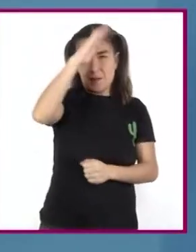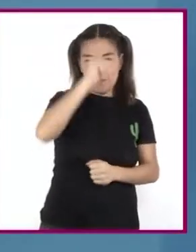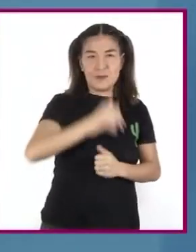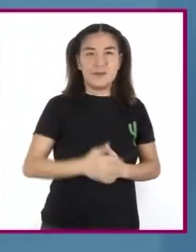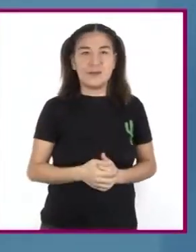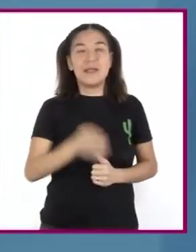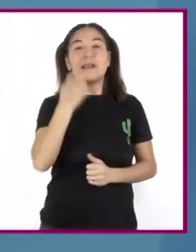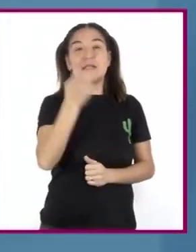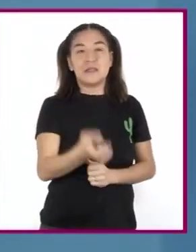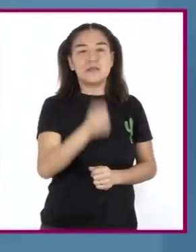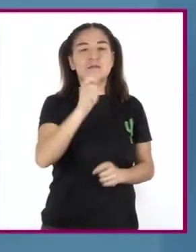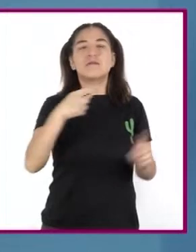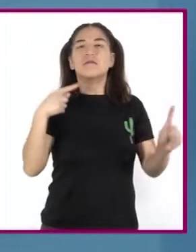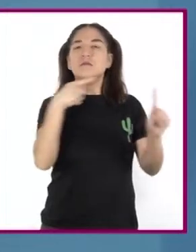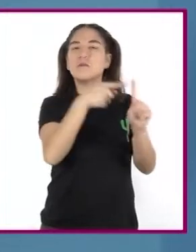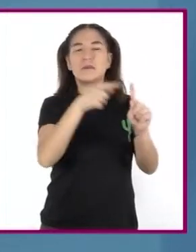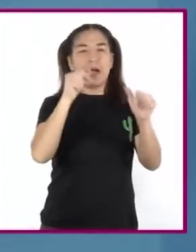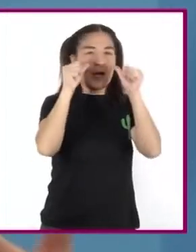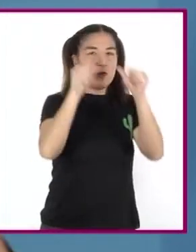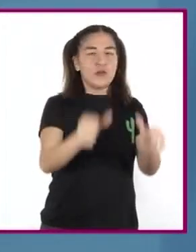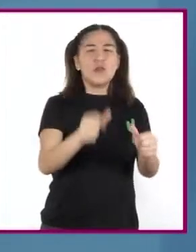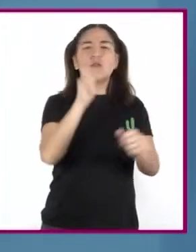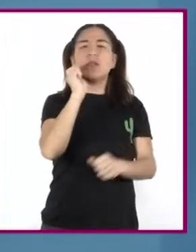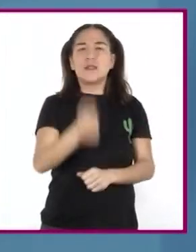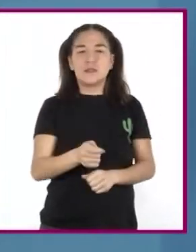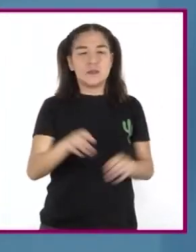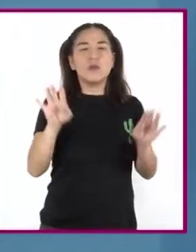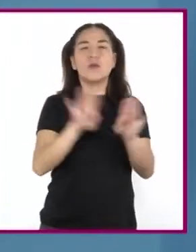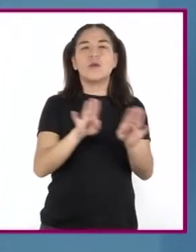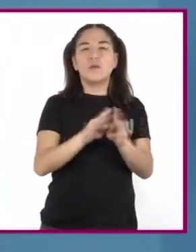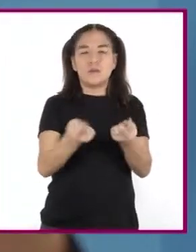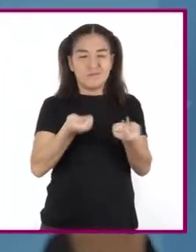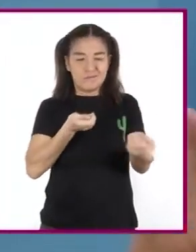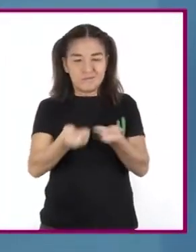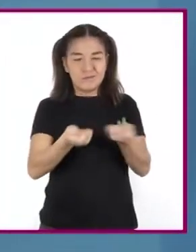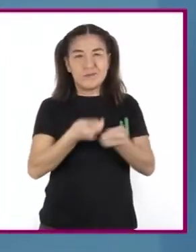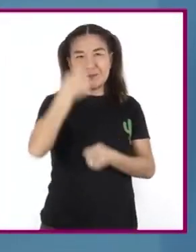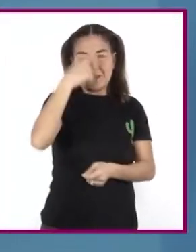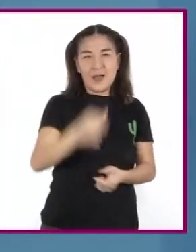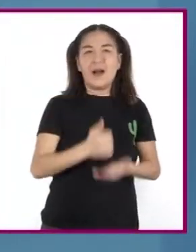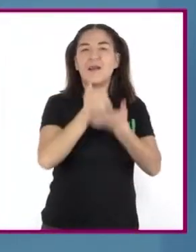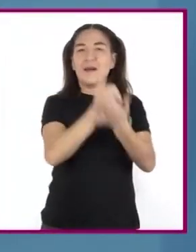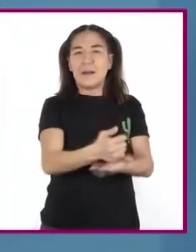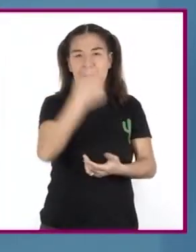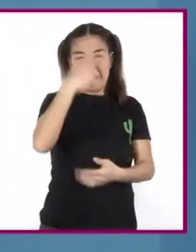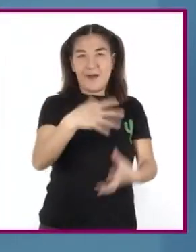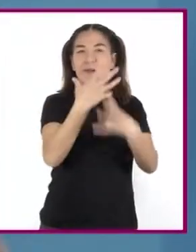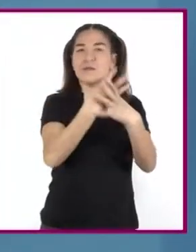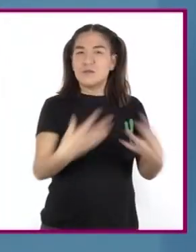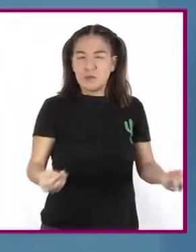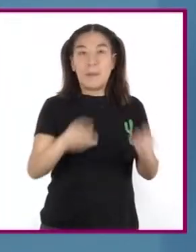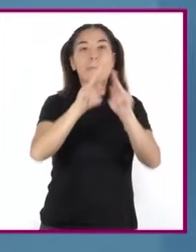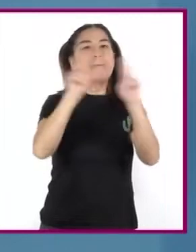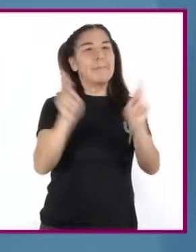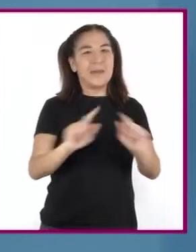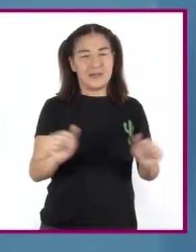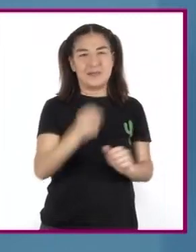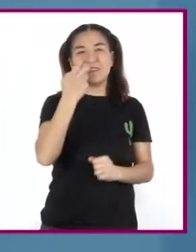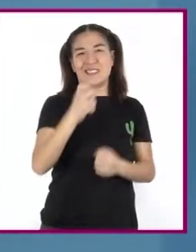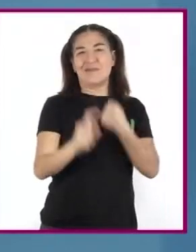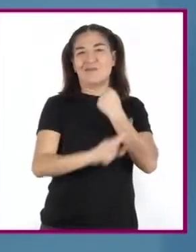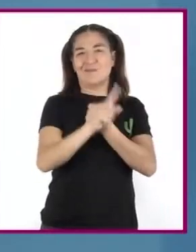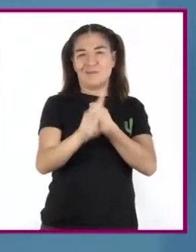centraremos nuestra atención en conocer la mediación y cómo contribuye a solucionar pacíficamente los